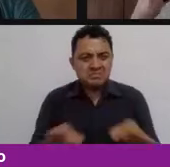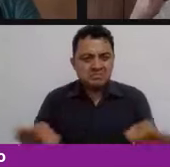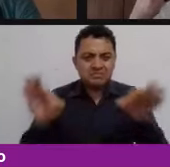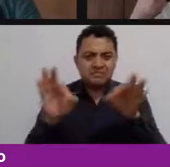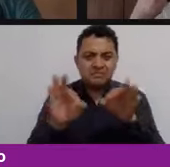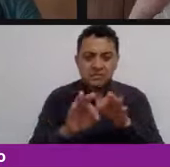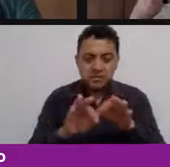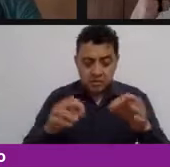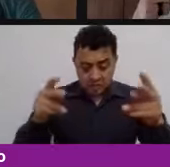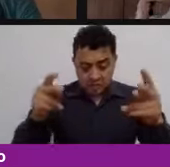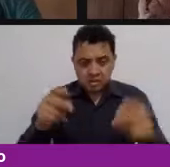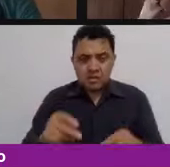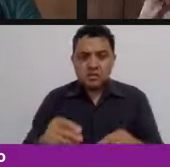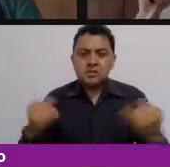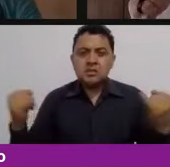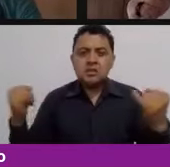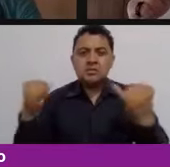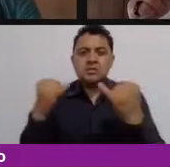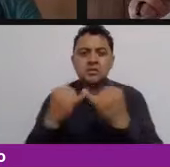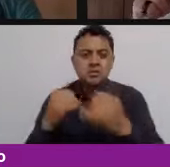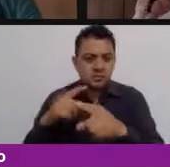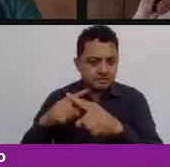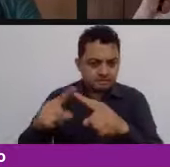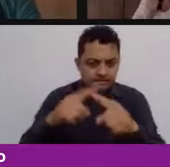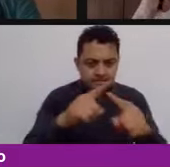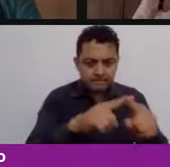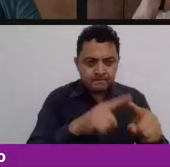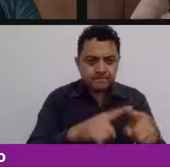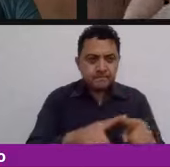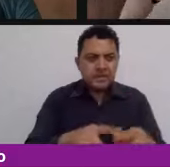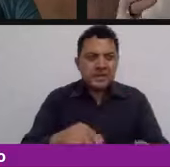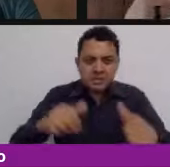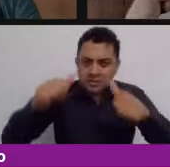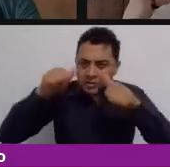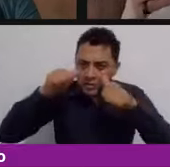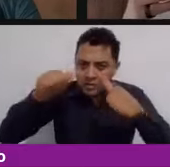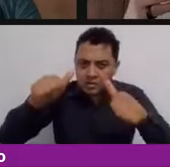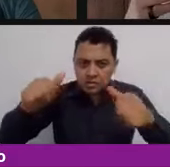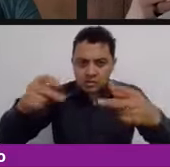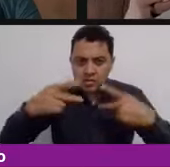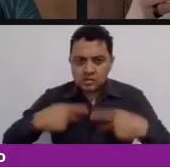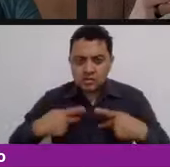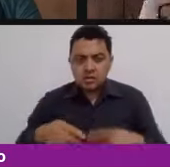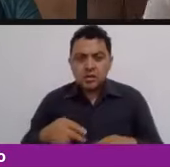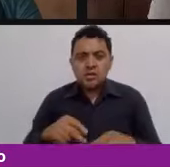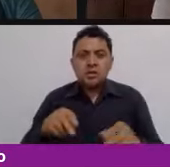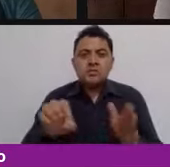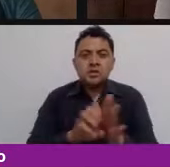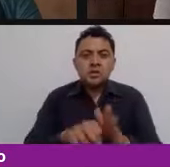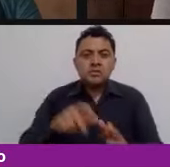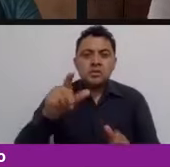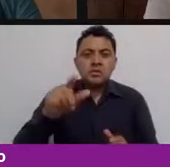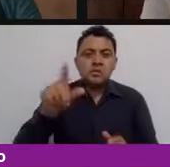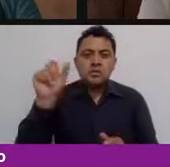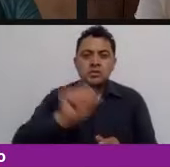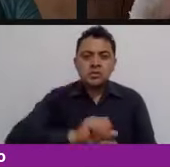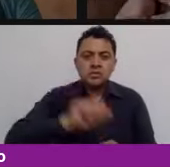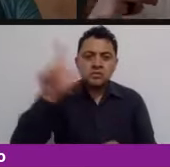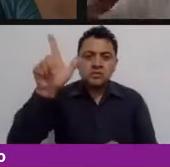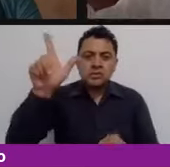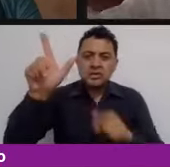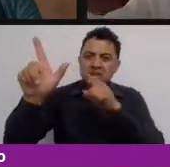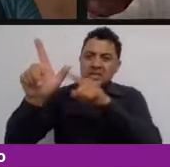escuchar a los estudiantes a los egresados de de las carreras que que ofrecen para decir lo que tú me estás